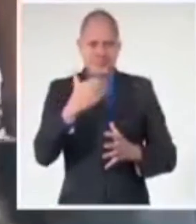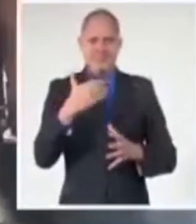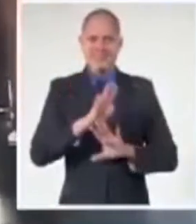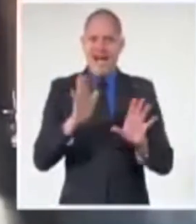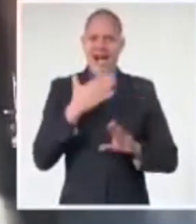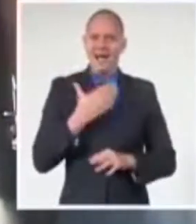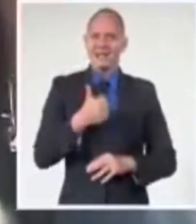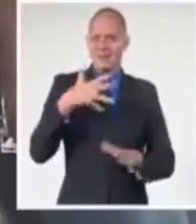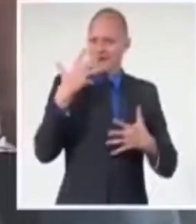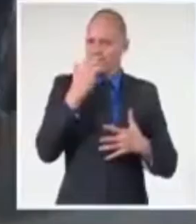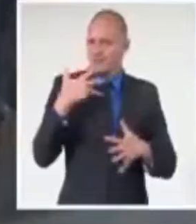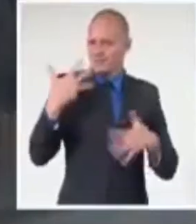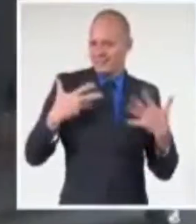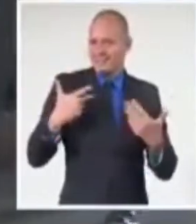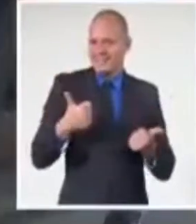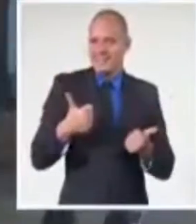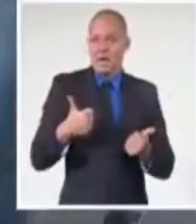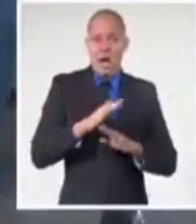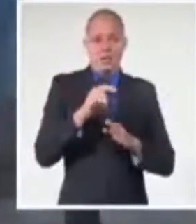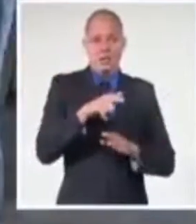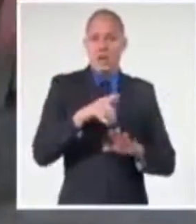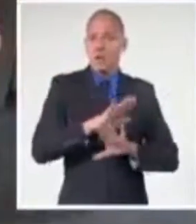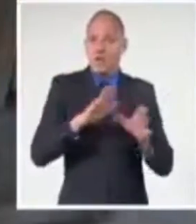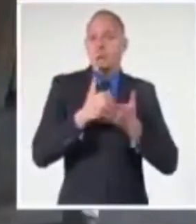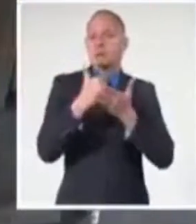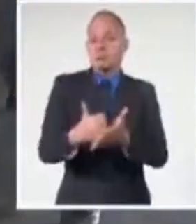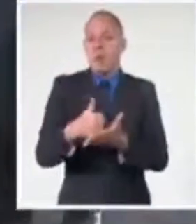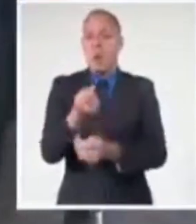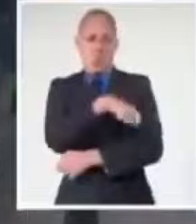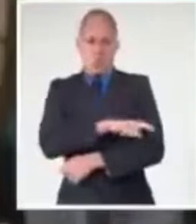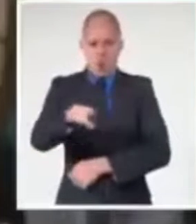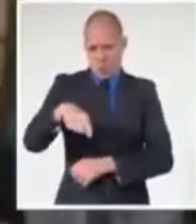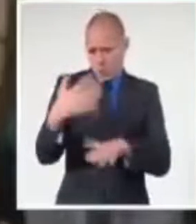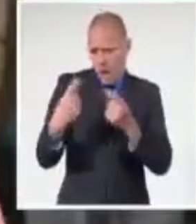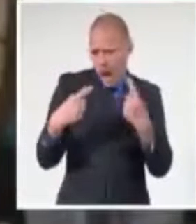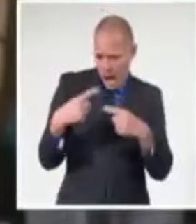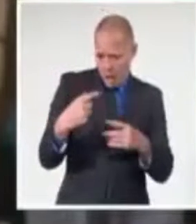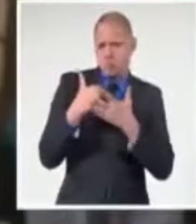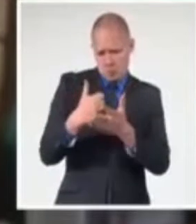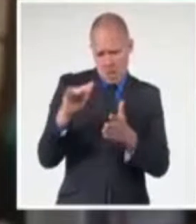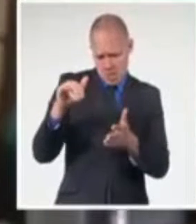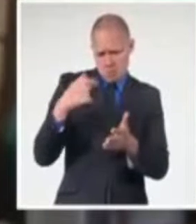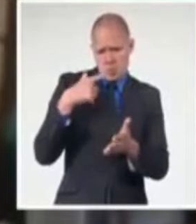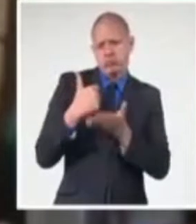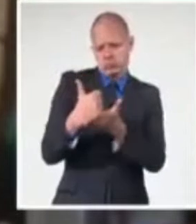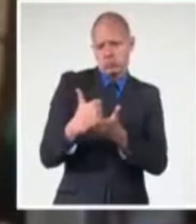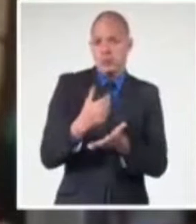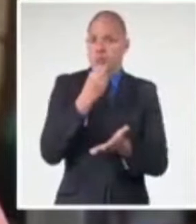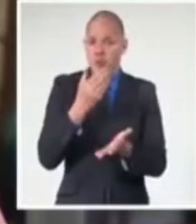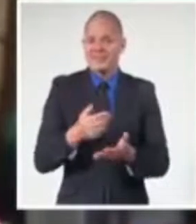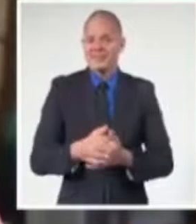convierte después en algo que produce un producto, algo que llega a la población, algo que resuelve un problema. Ya como TCP tenía muchas limitantes,